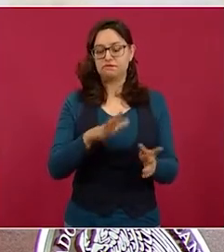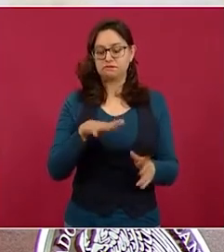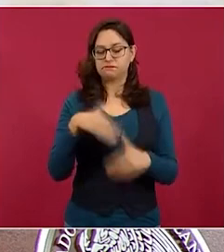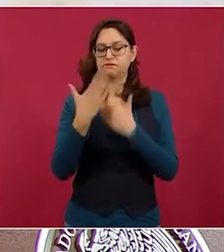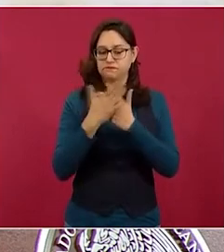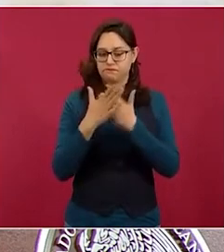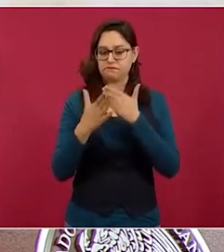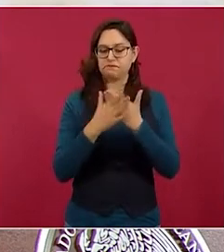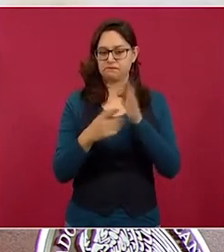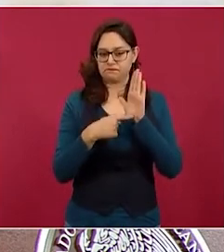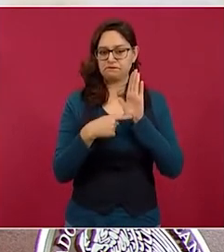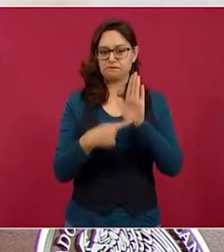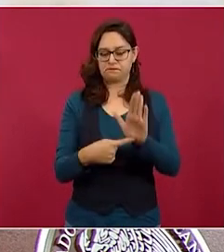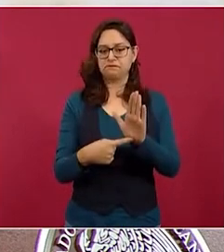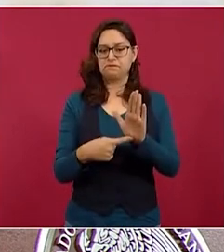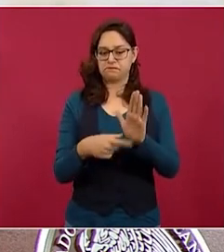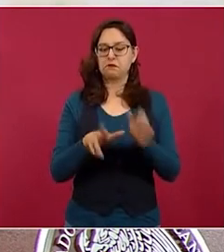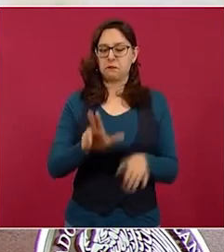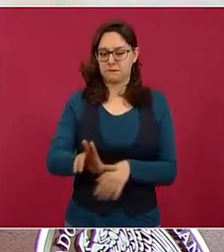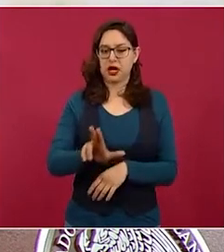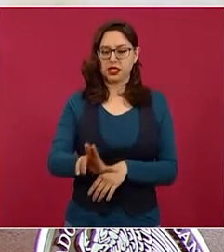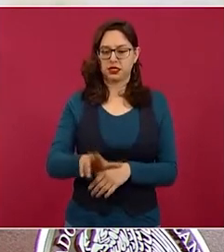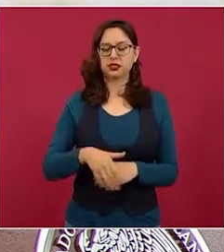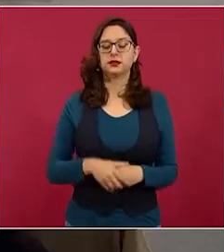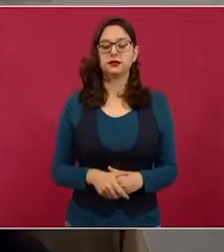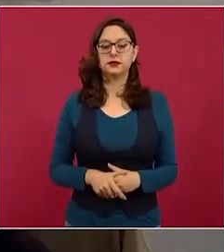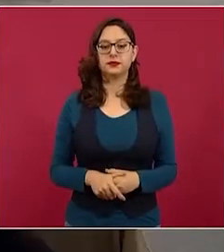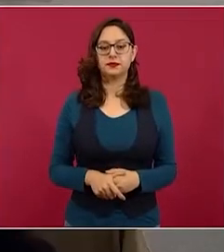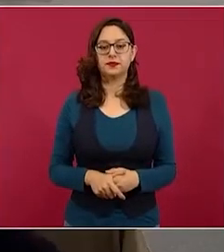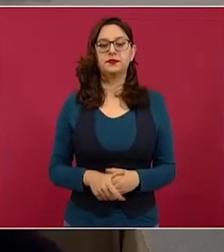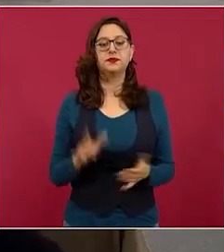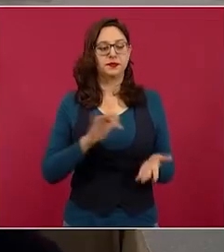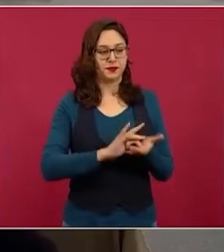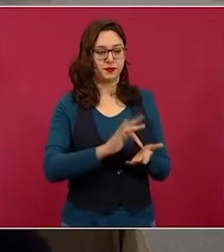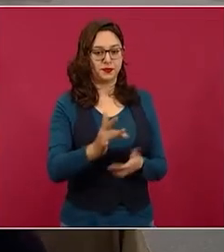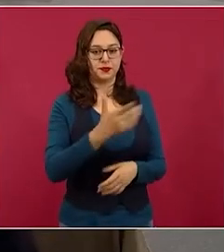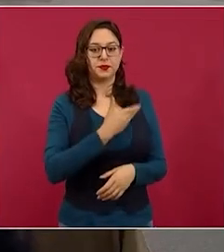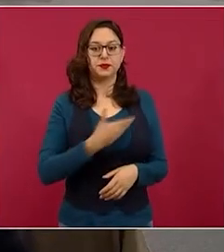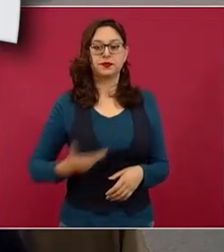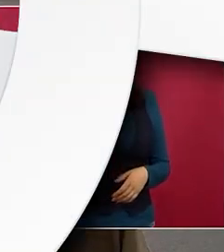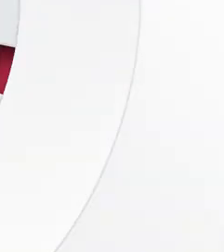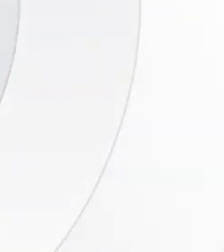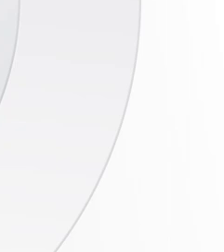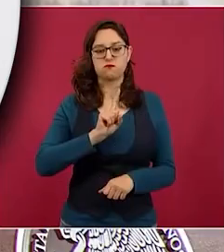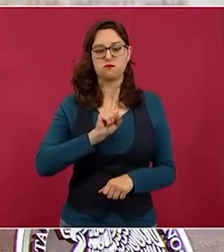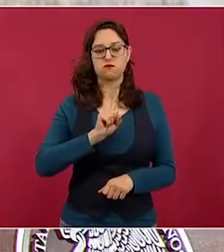conocer y él va a informarles. Gracias, presidente. Muy bien.